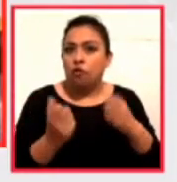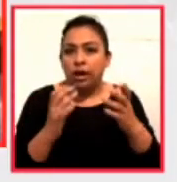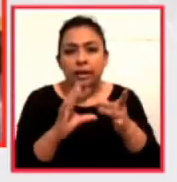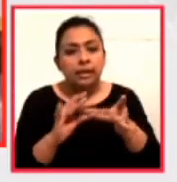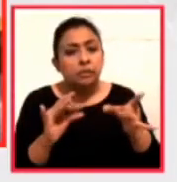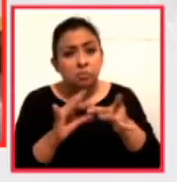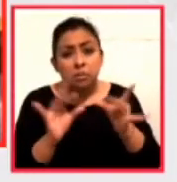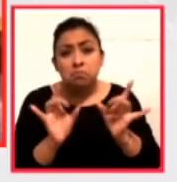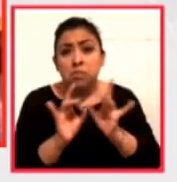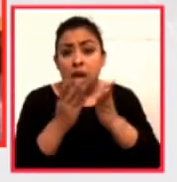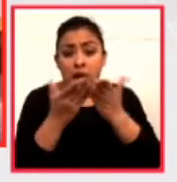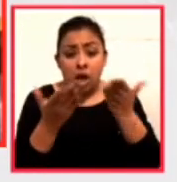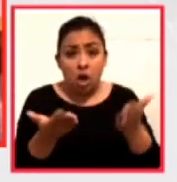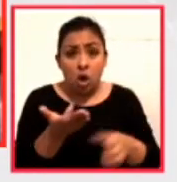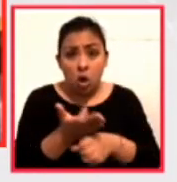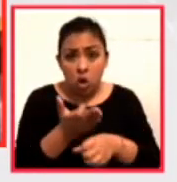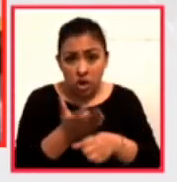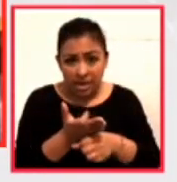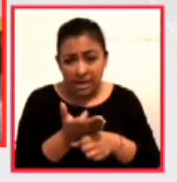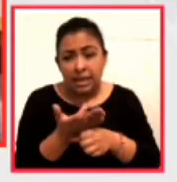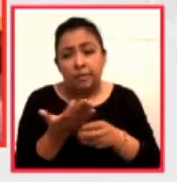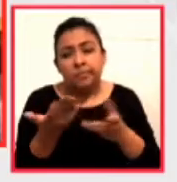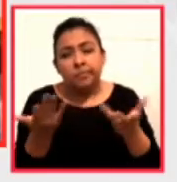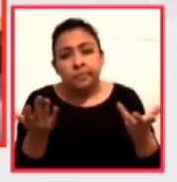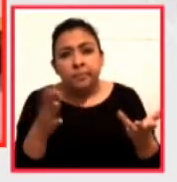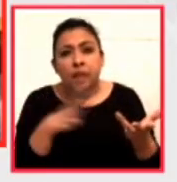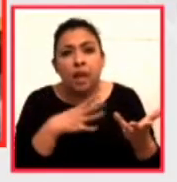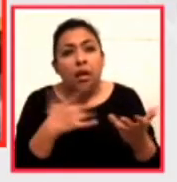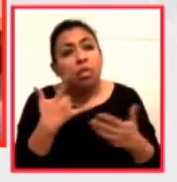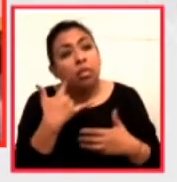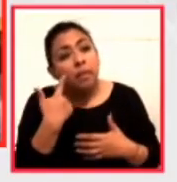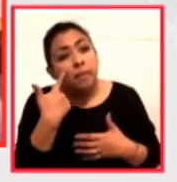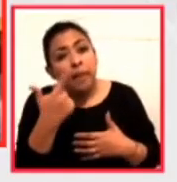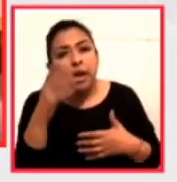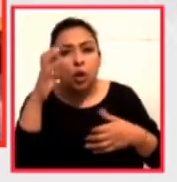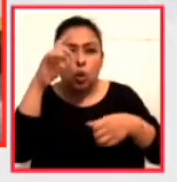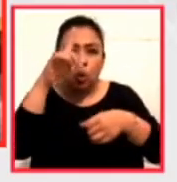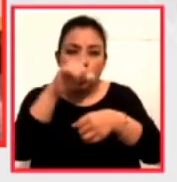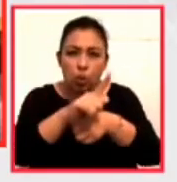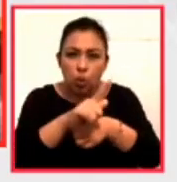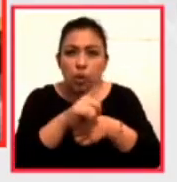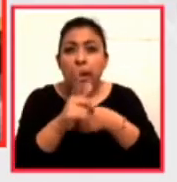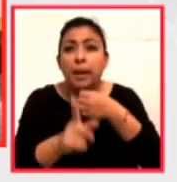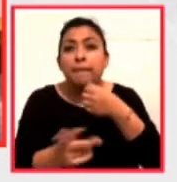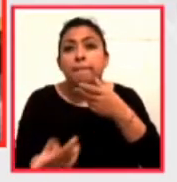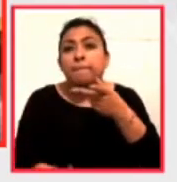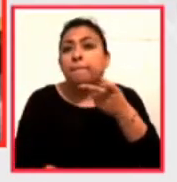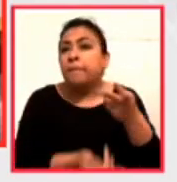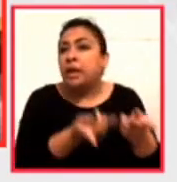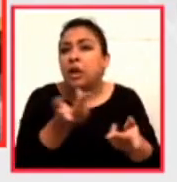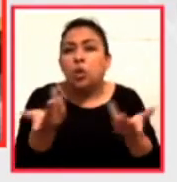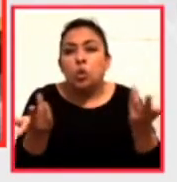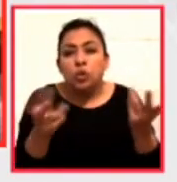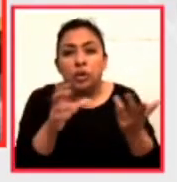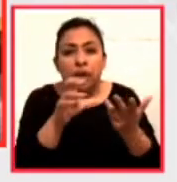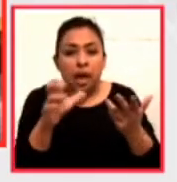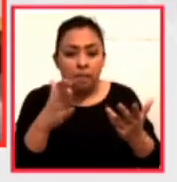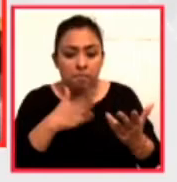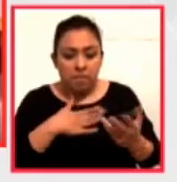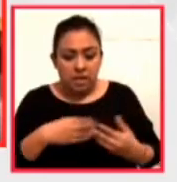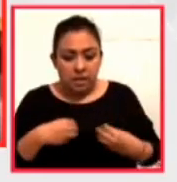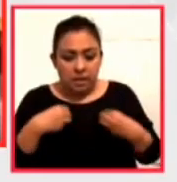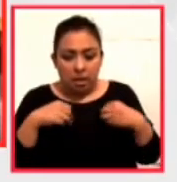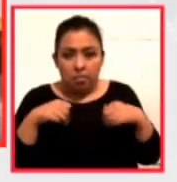estamos, la situación de contemplar desde la cultura la pregunta por nuestra sobrevivencia,